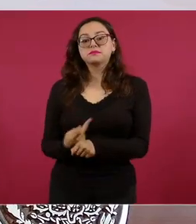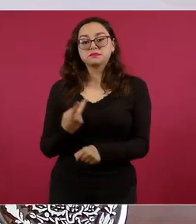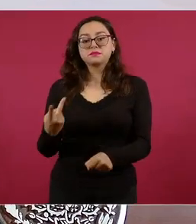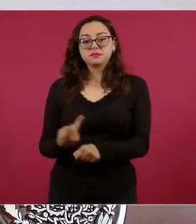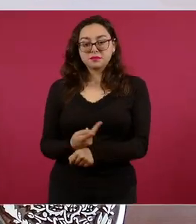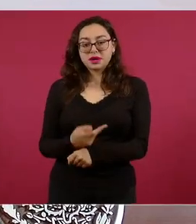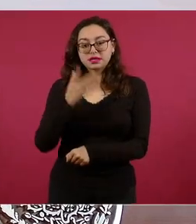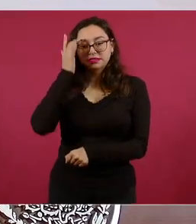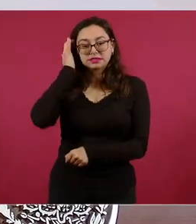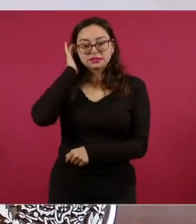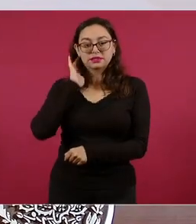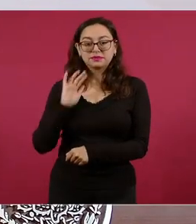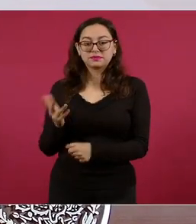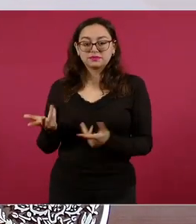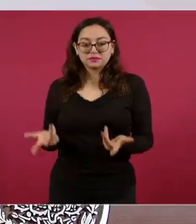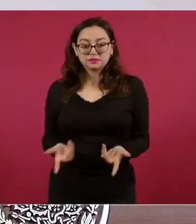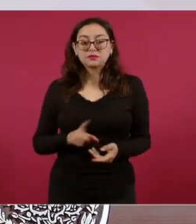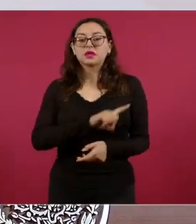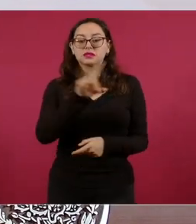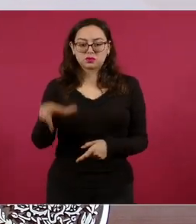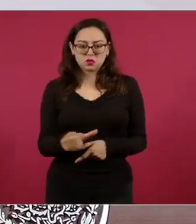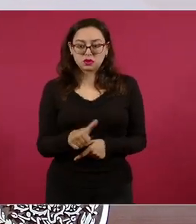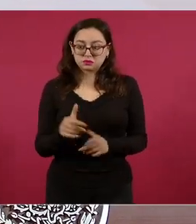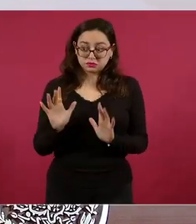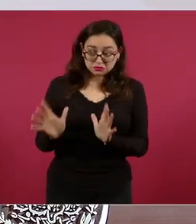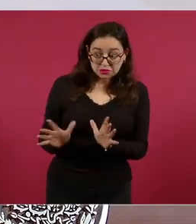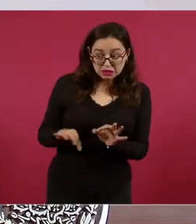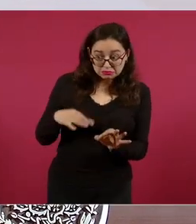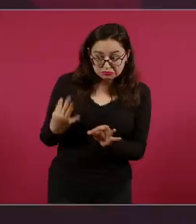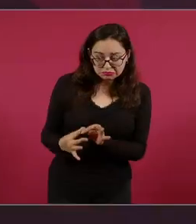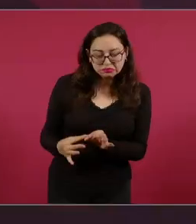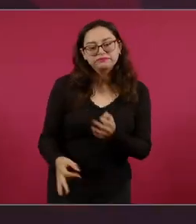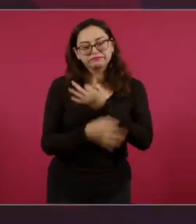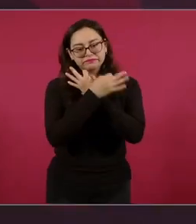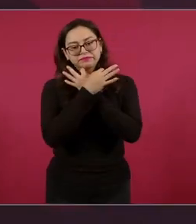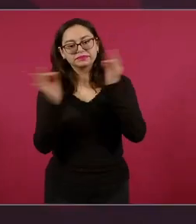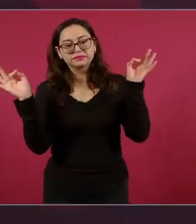pronunciarnos. Gracias.